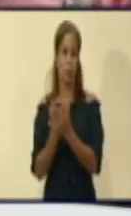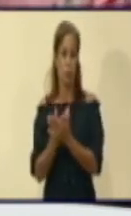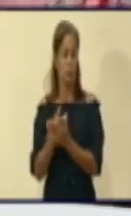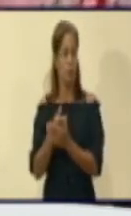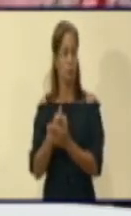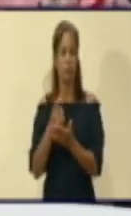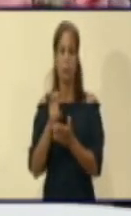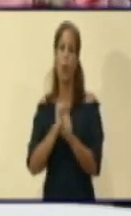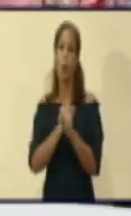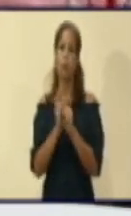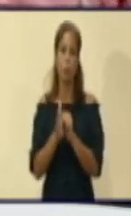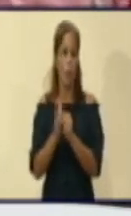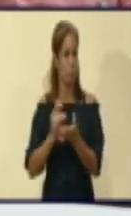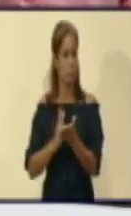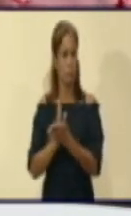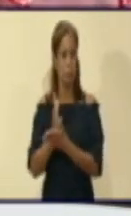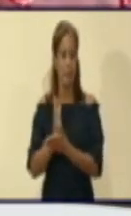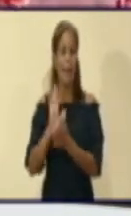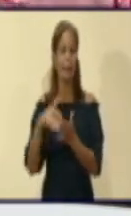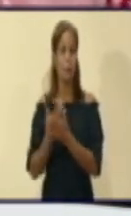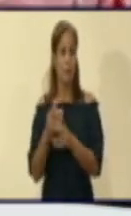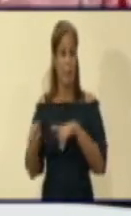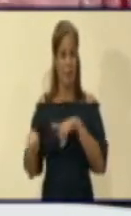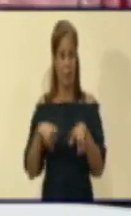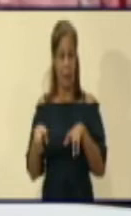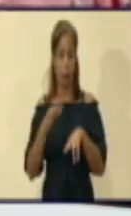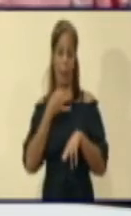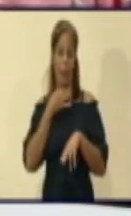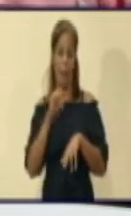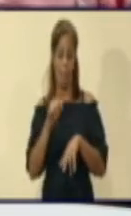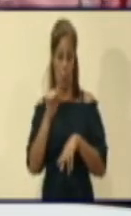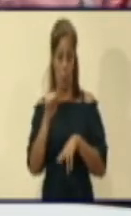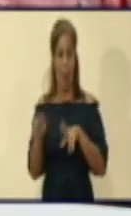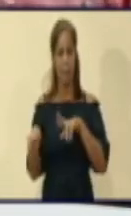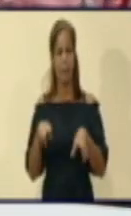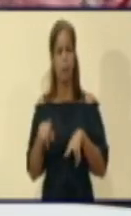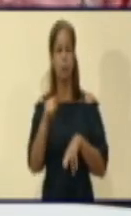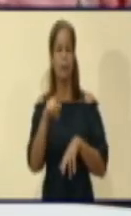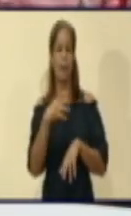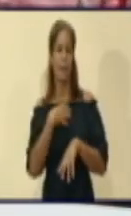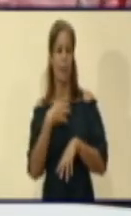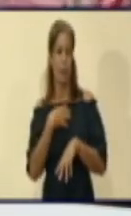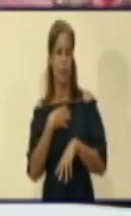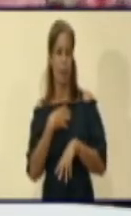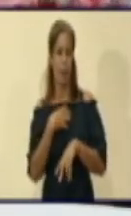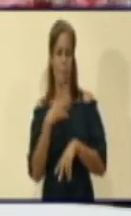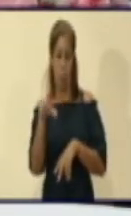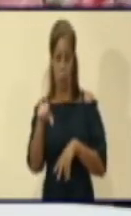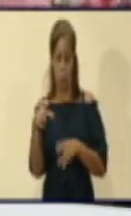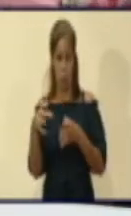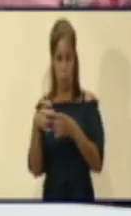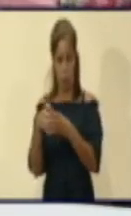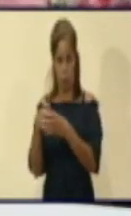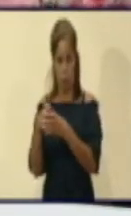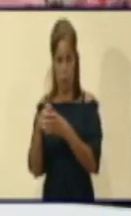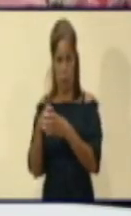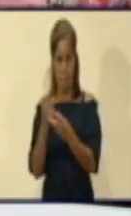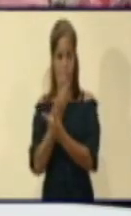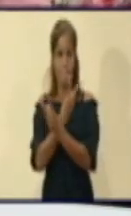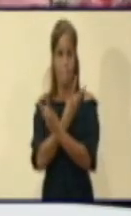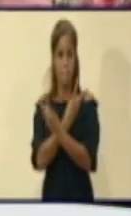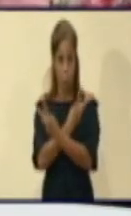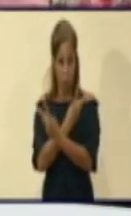recomendamos a las administraciones que en el supuesto de tener un trabajador en este caso, que sabemos que hay muchos y una de las mayores llamadas que nos hacen